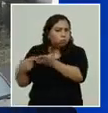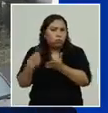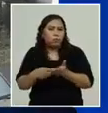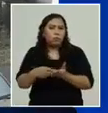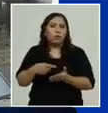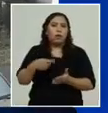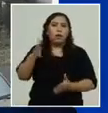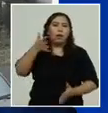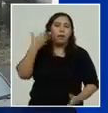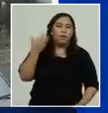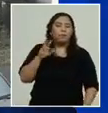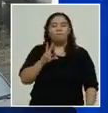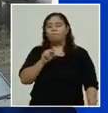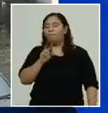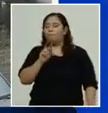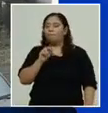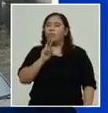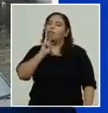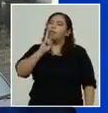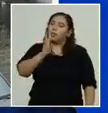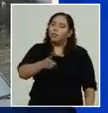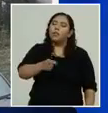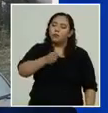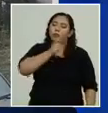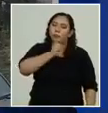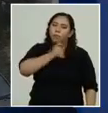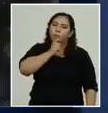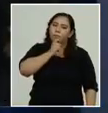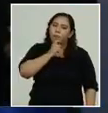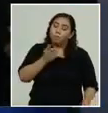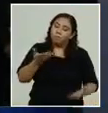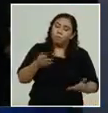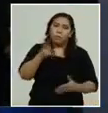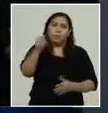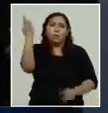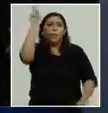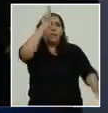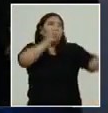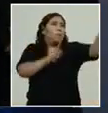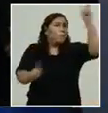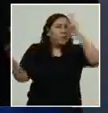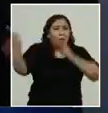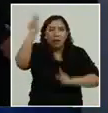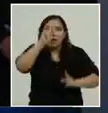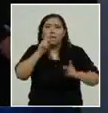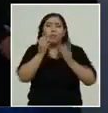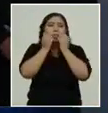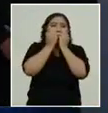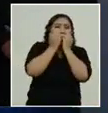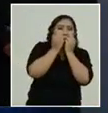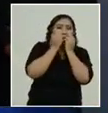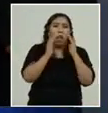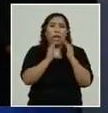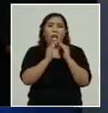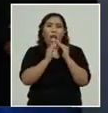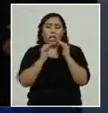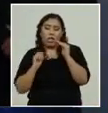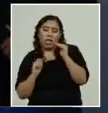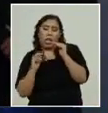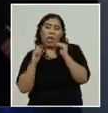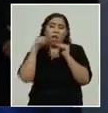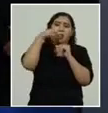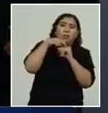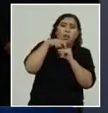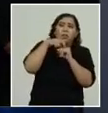sé que es difícil, sé que es desesperante. Me imagino estar en un techo y estar